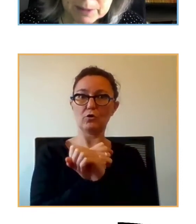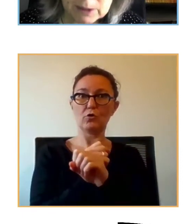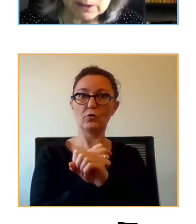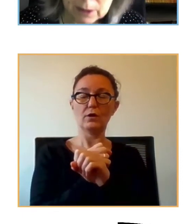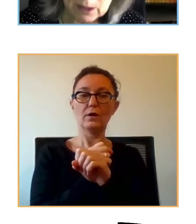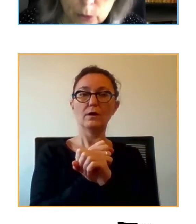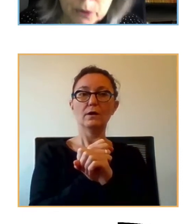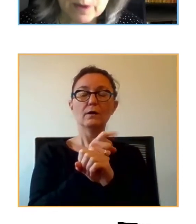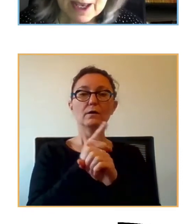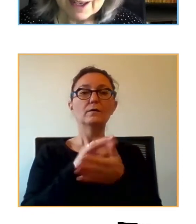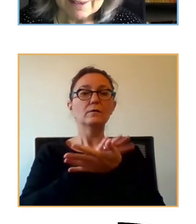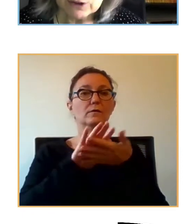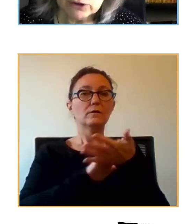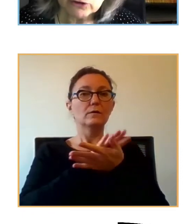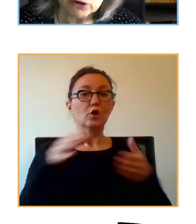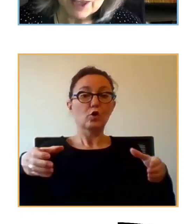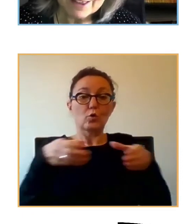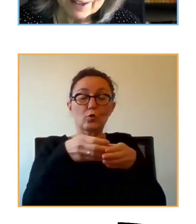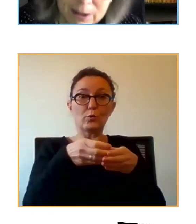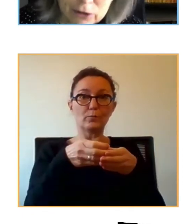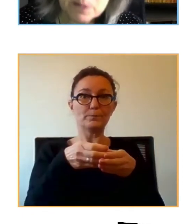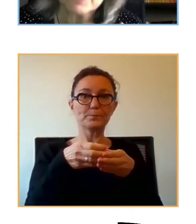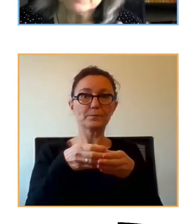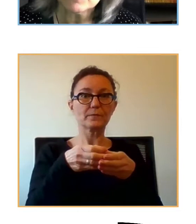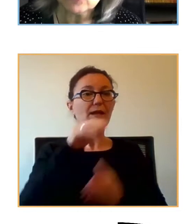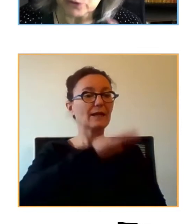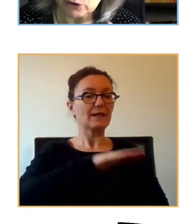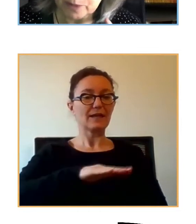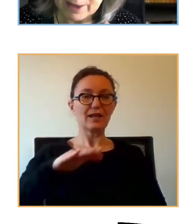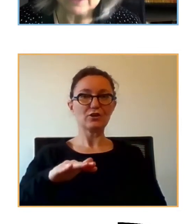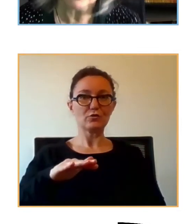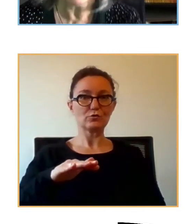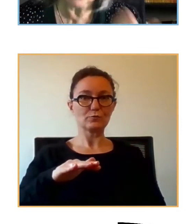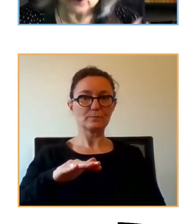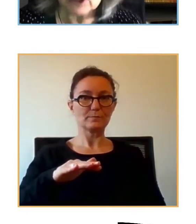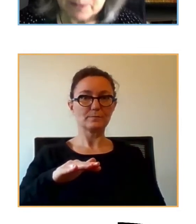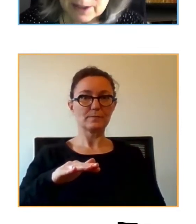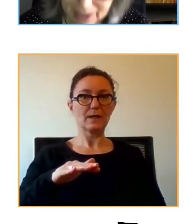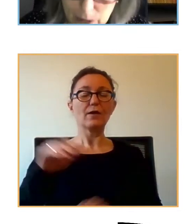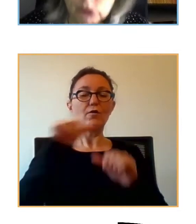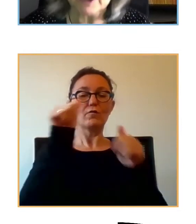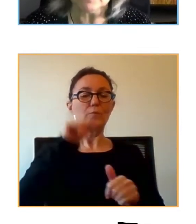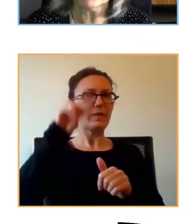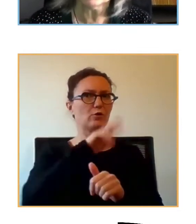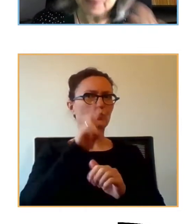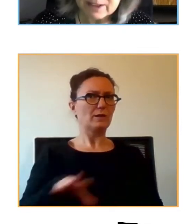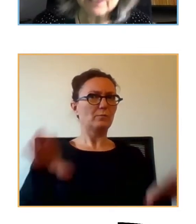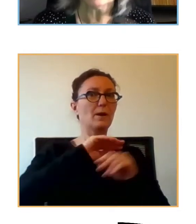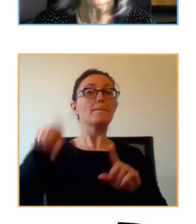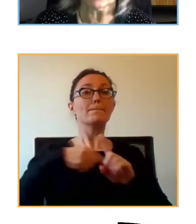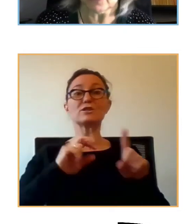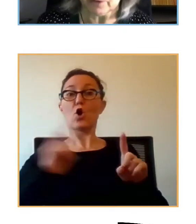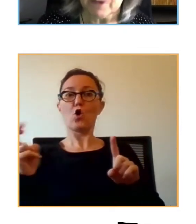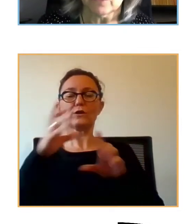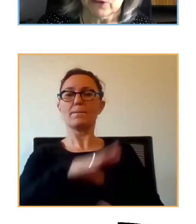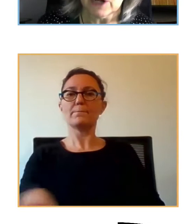probablemente el grupo no solo ya de niños y percibidos por los padres sino también la autopercepción sí que